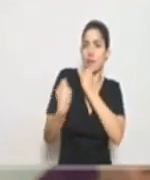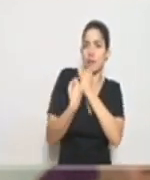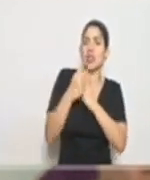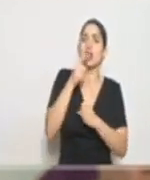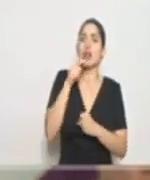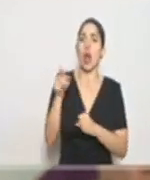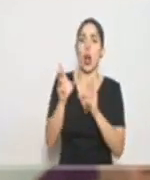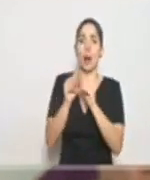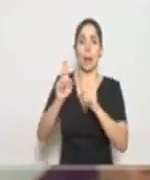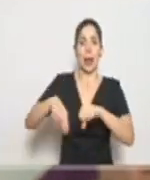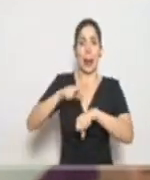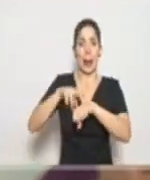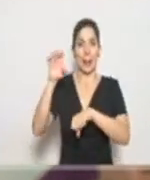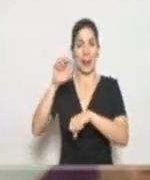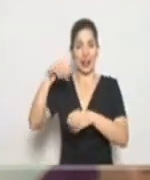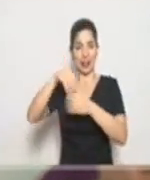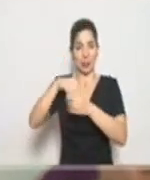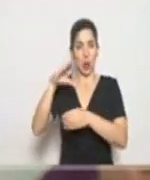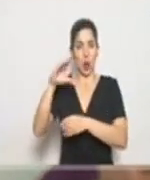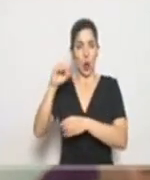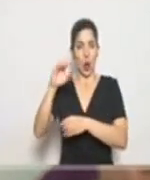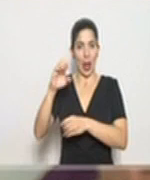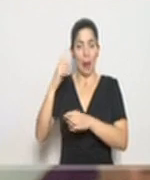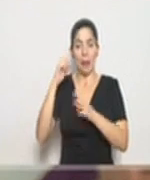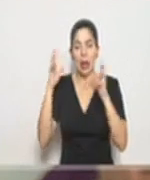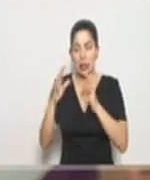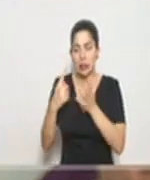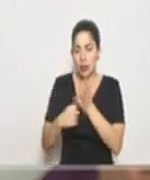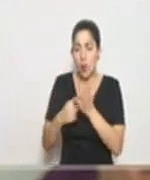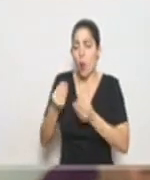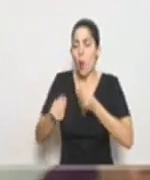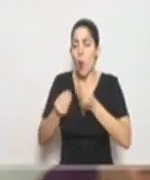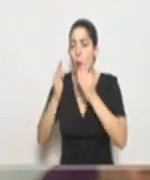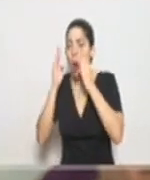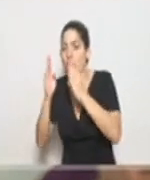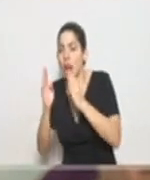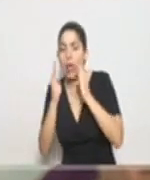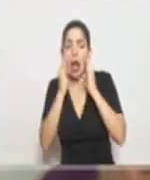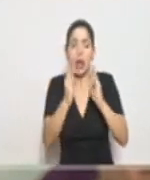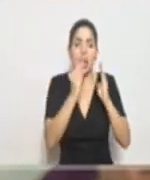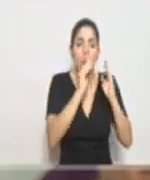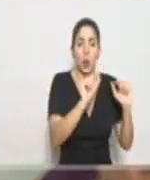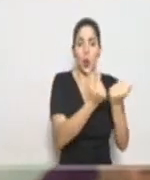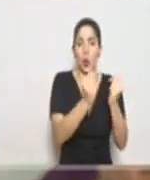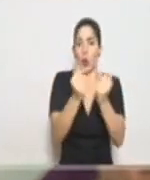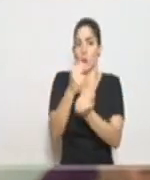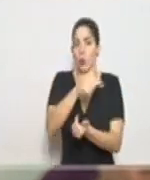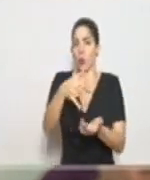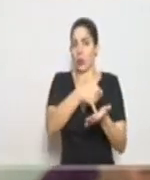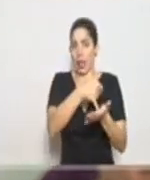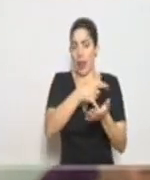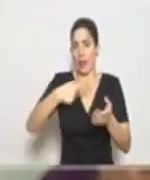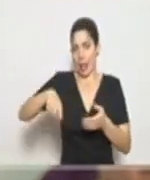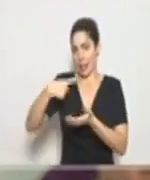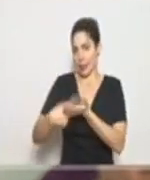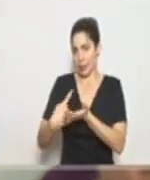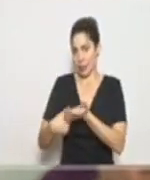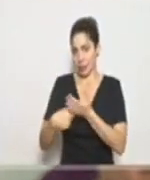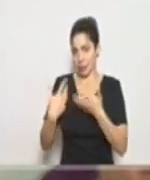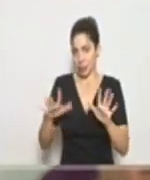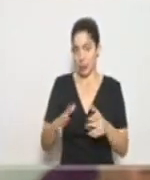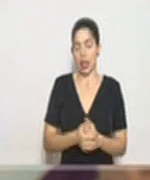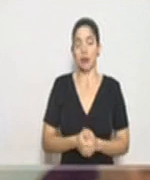Comisión Nacional de Emergencias en los COES para abordar diferentes poblaciones que son más susceptibles y que